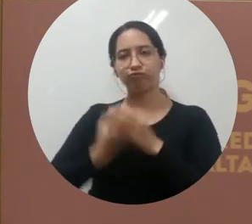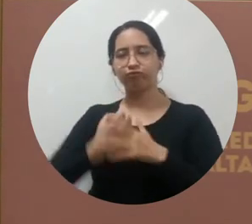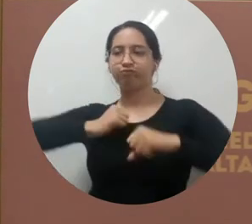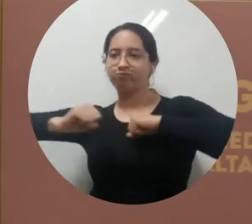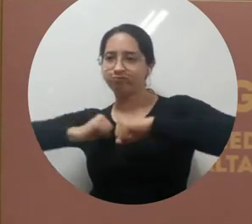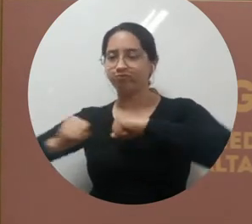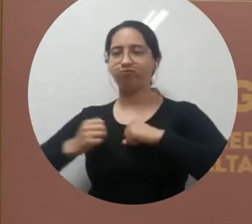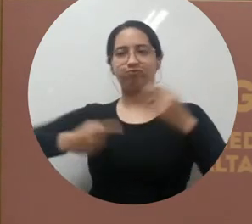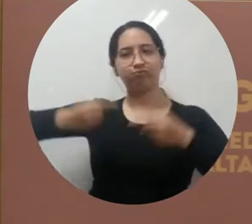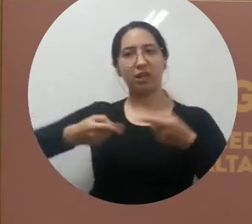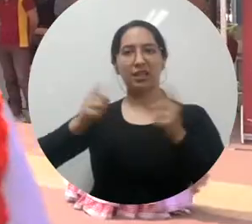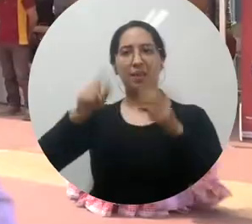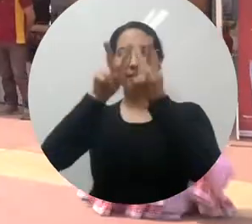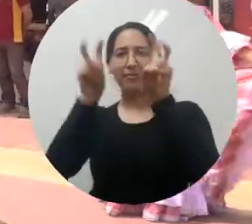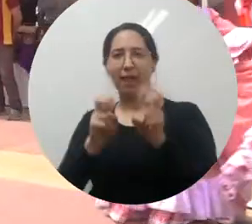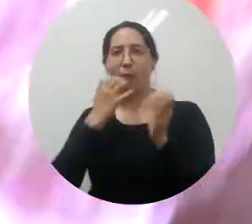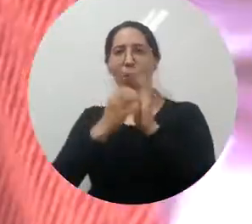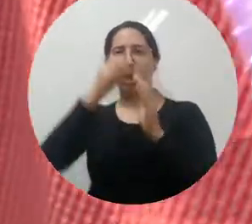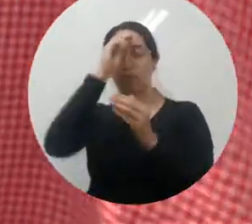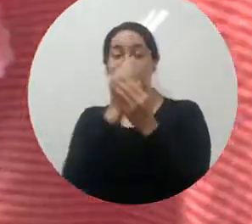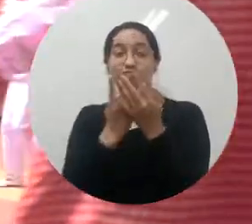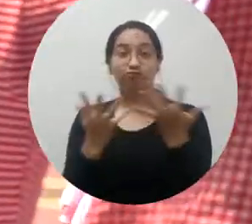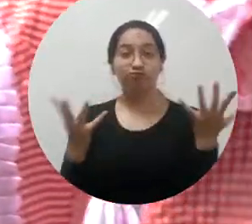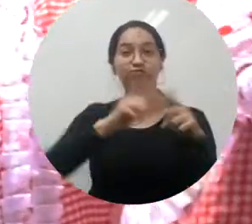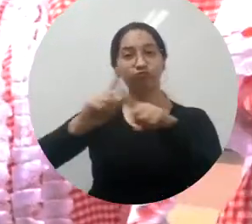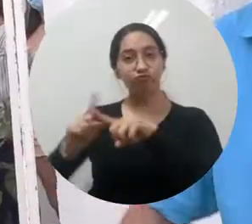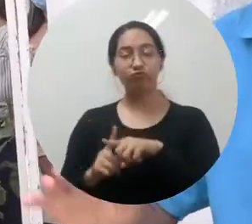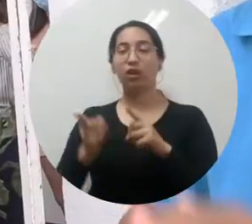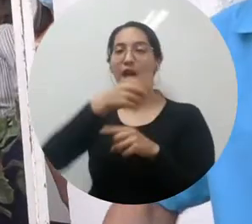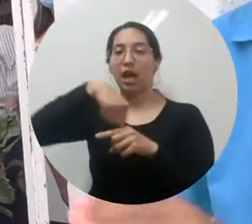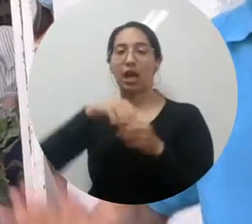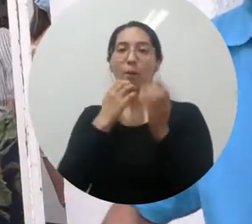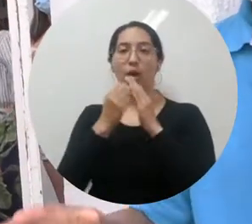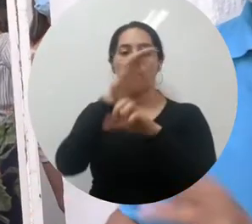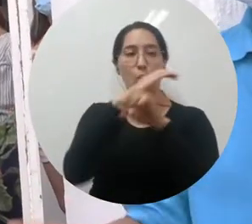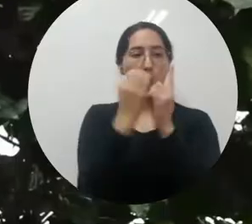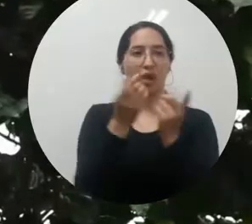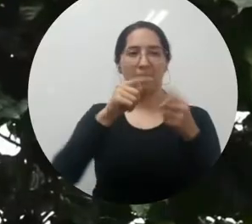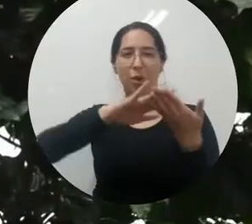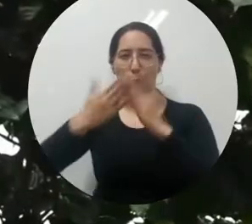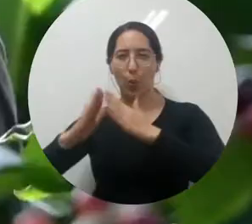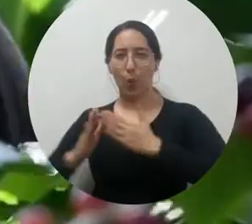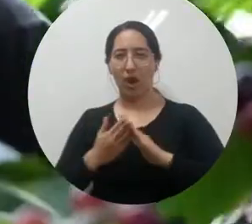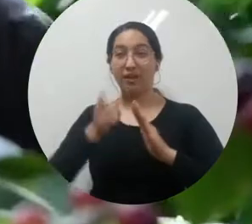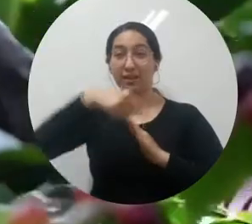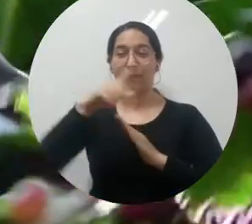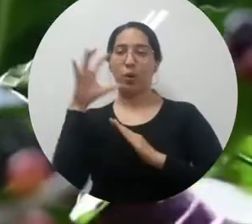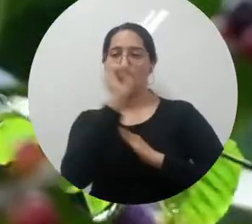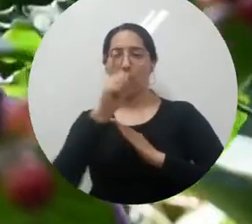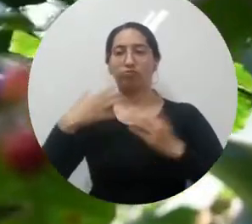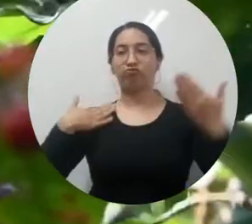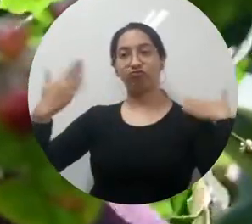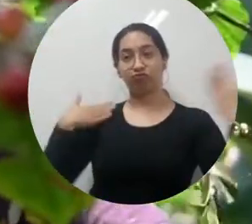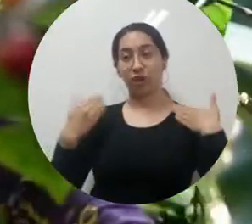productividad y de competitividad, temas relacionados con la biodiversidad, con la parte cultural, con las comunidades y vemos realmente